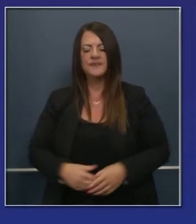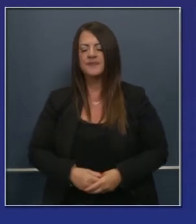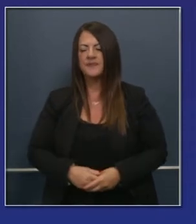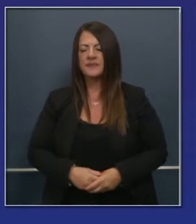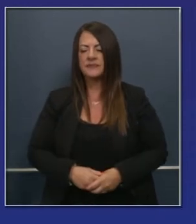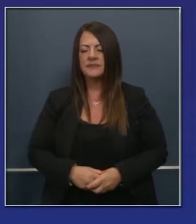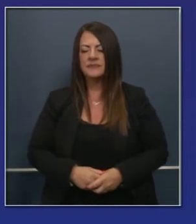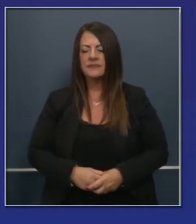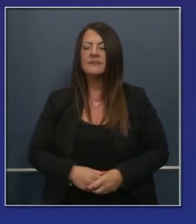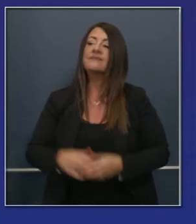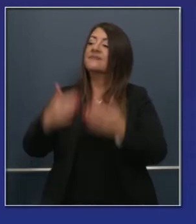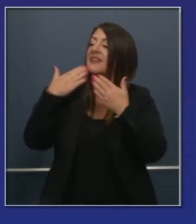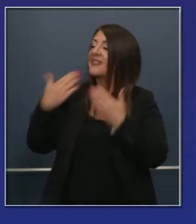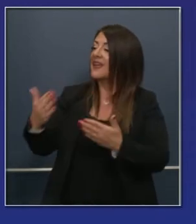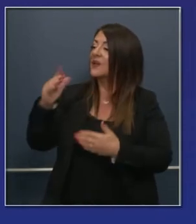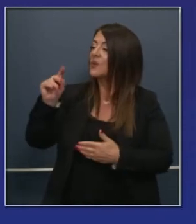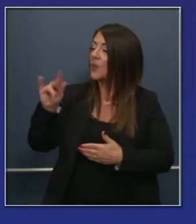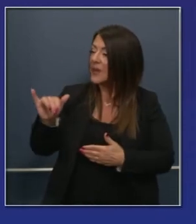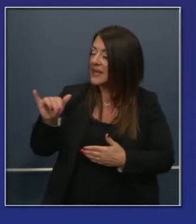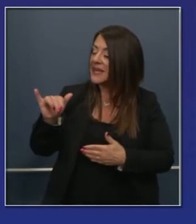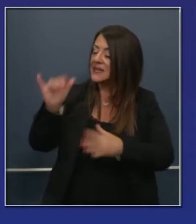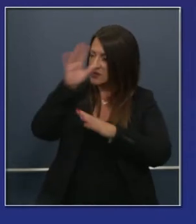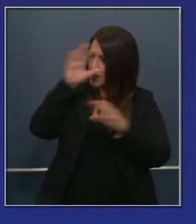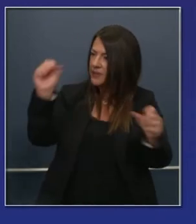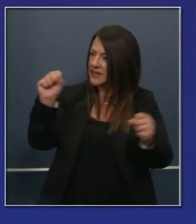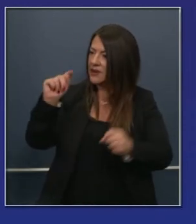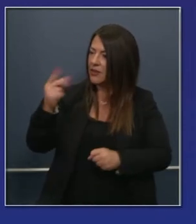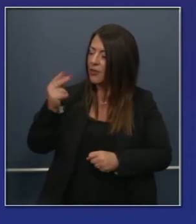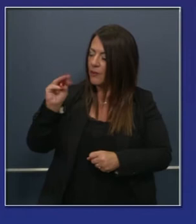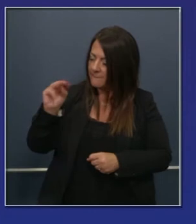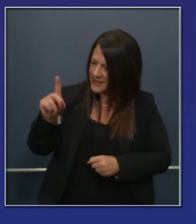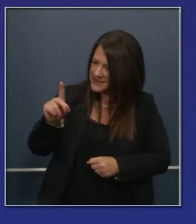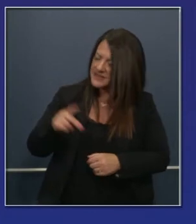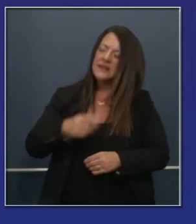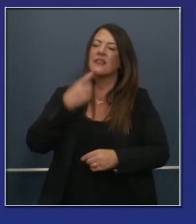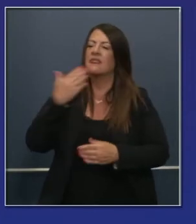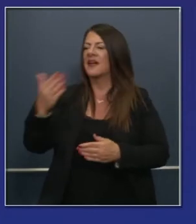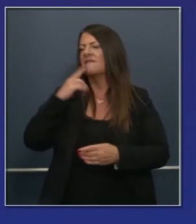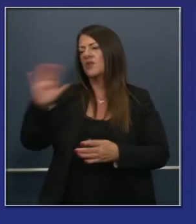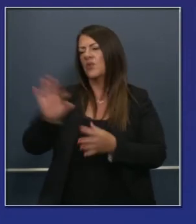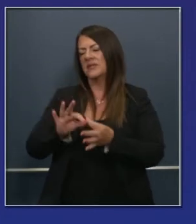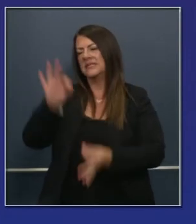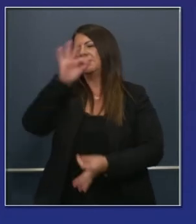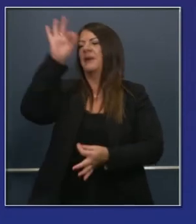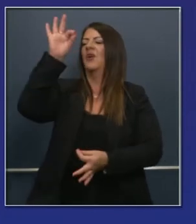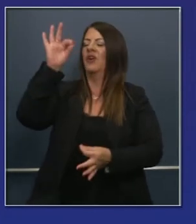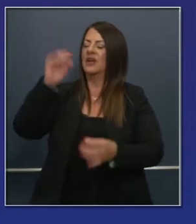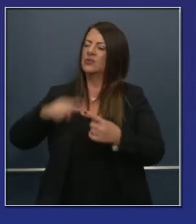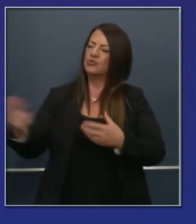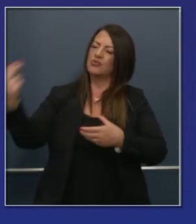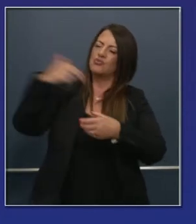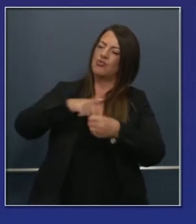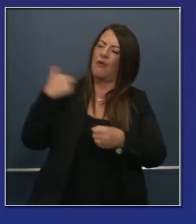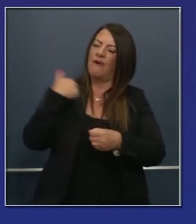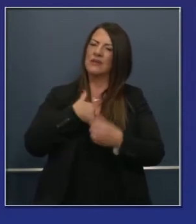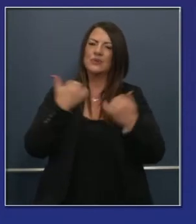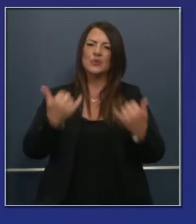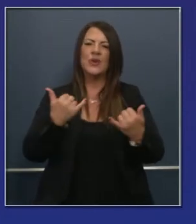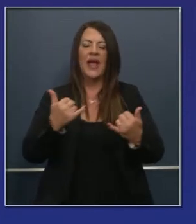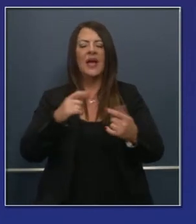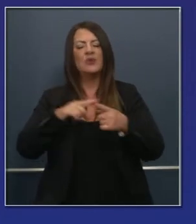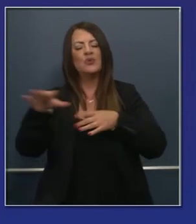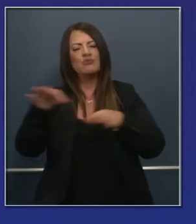al sistema de educación. Gracias, superintendente, y gracias por el espíritu que trae usted hoy